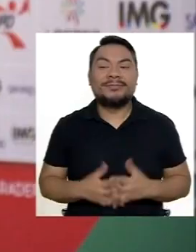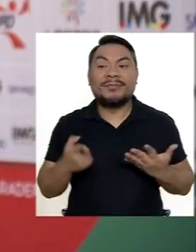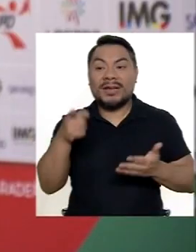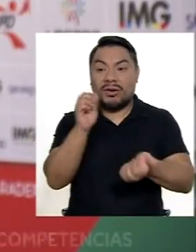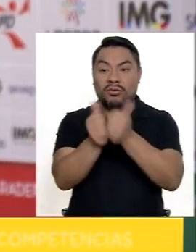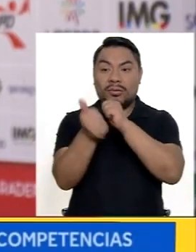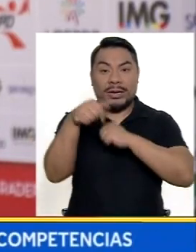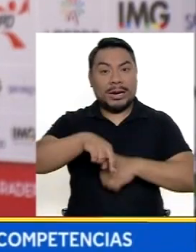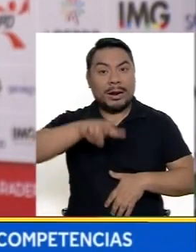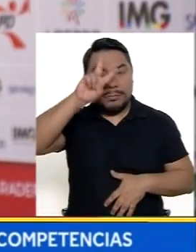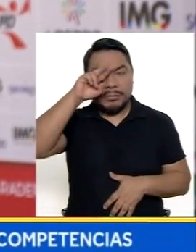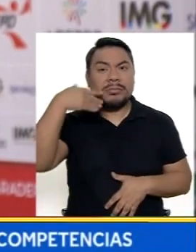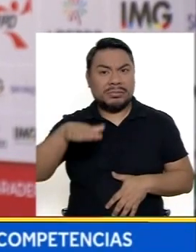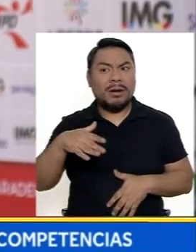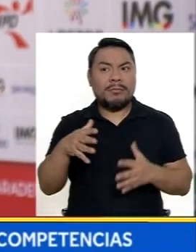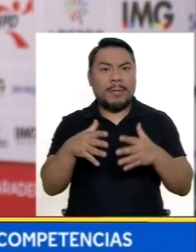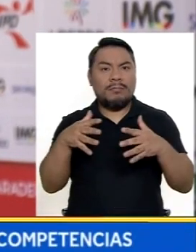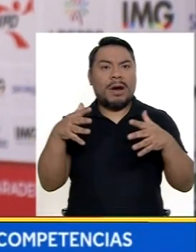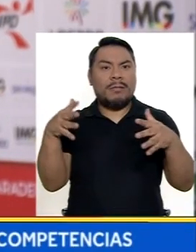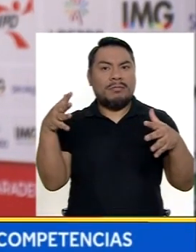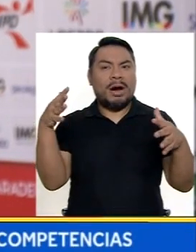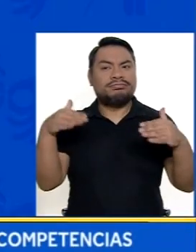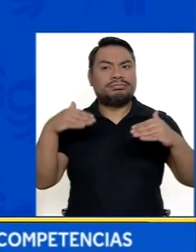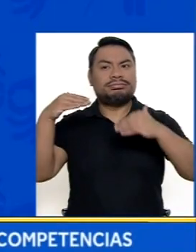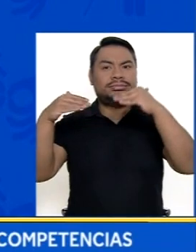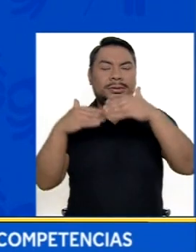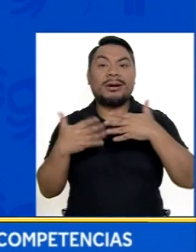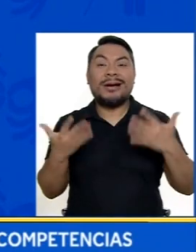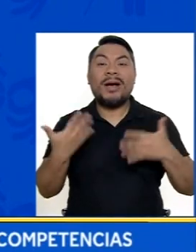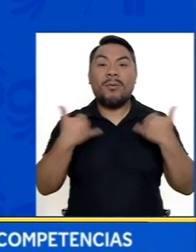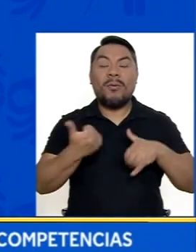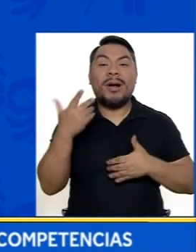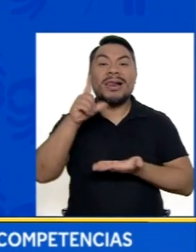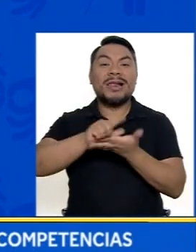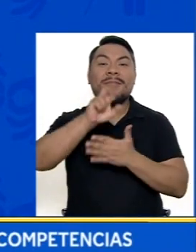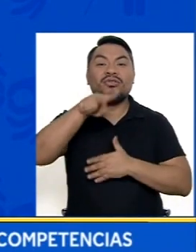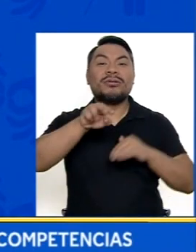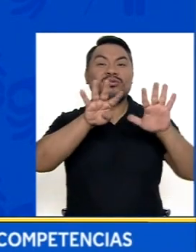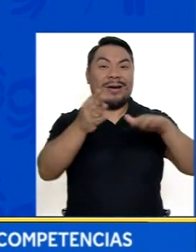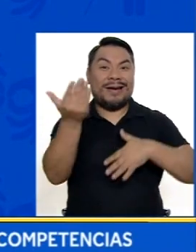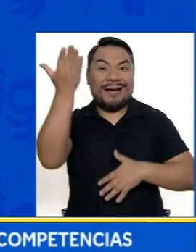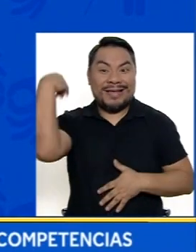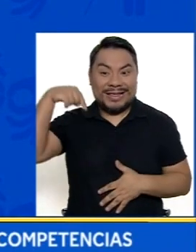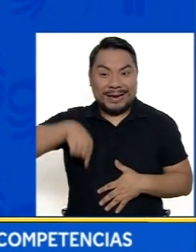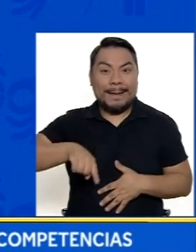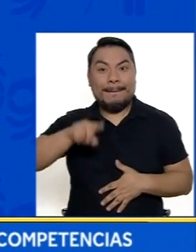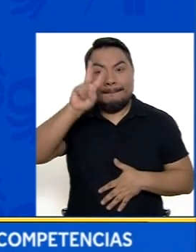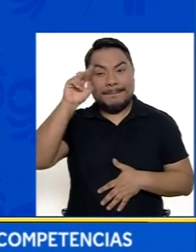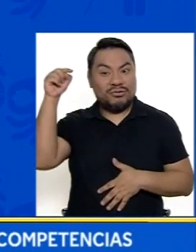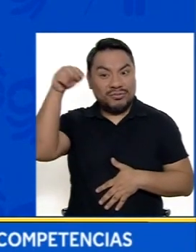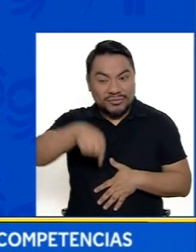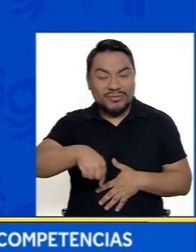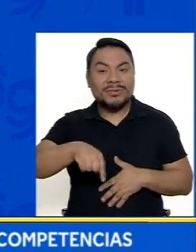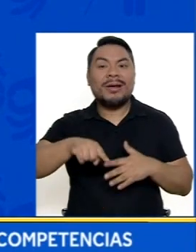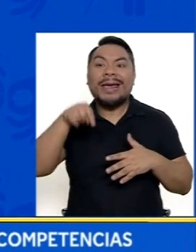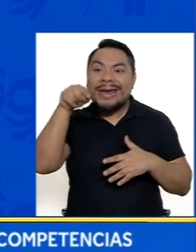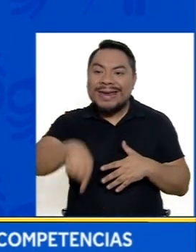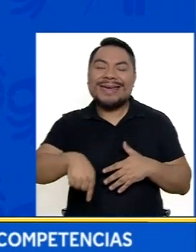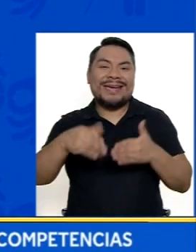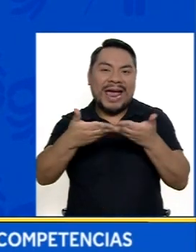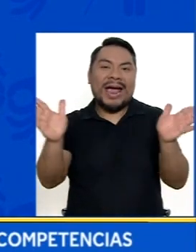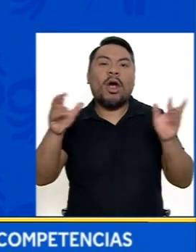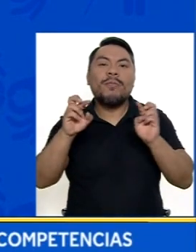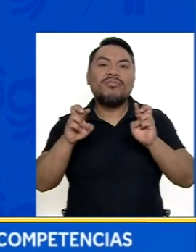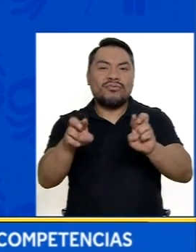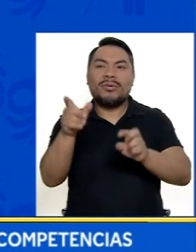Las competencias en Perú han ido creciendo desde los Juegos de Lima 2019 Que marcó una ventana de